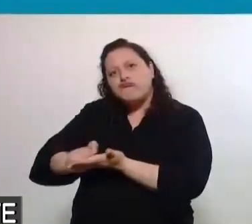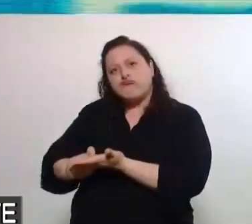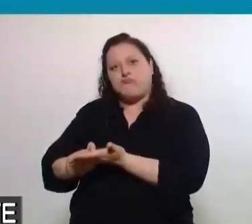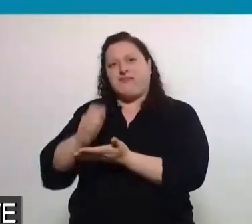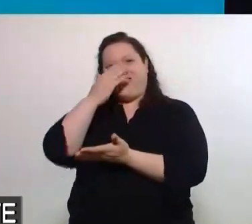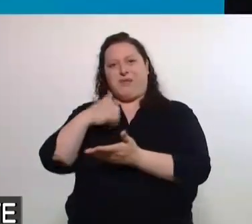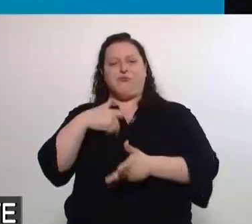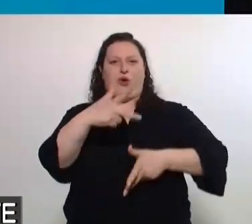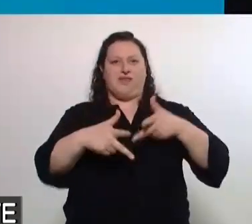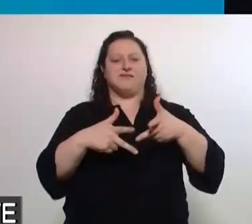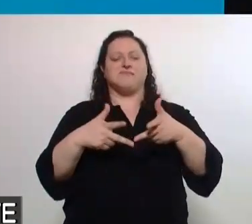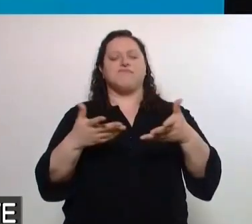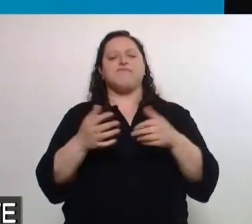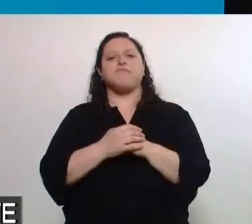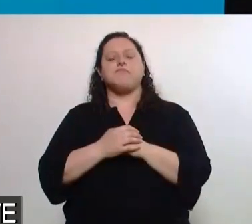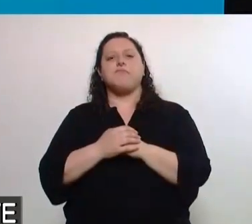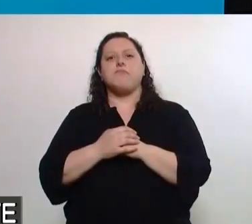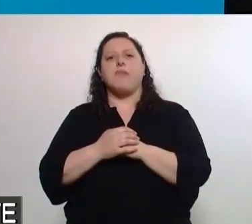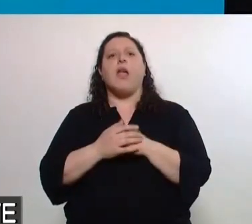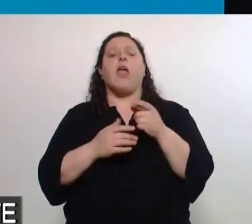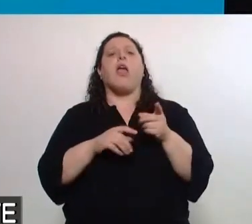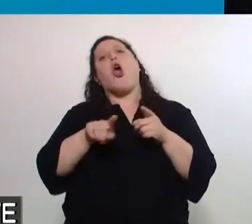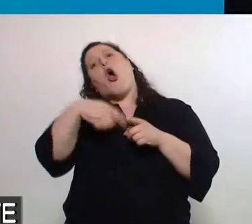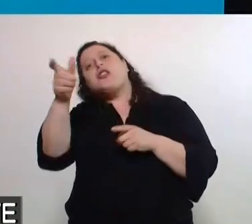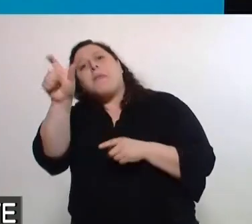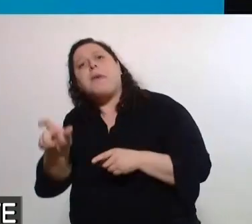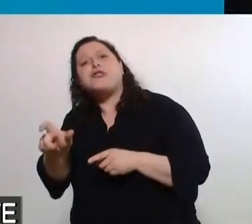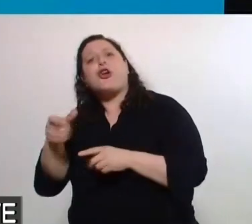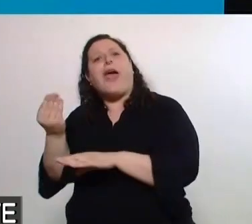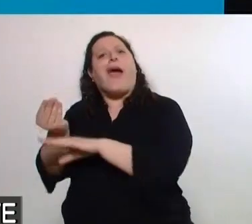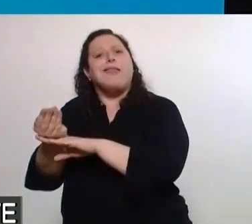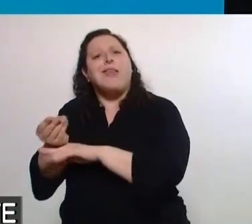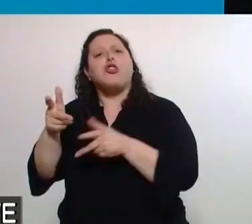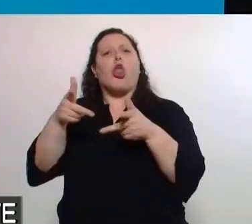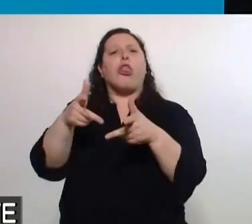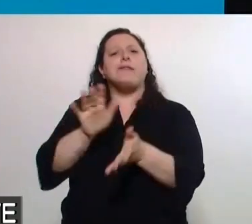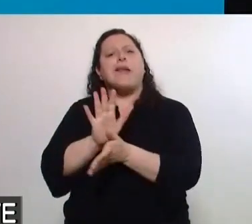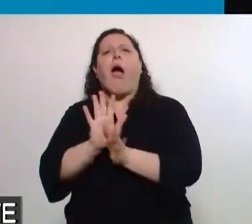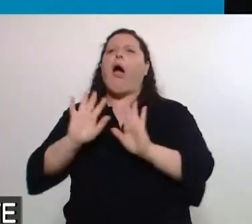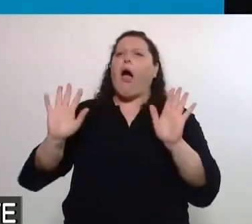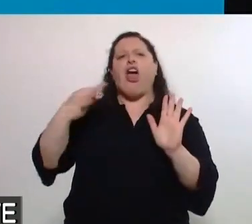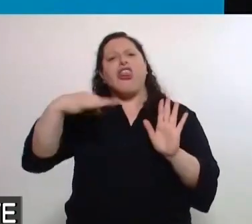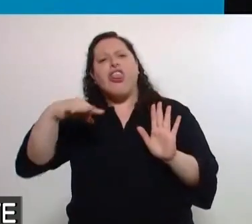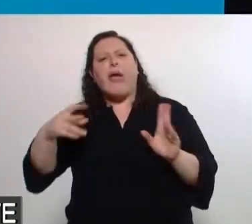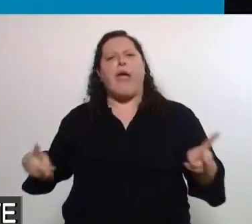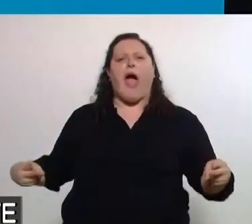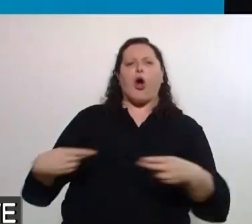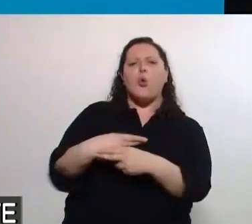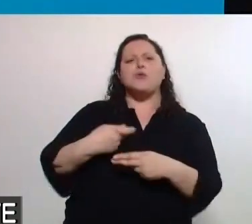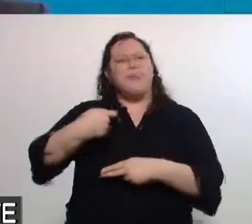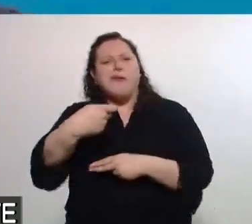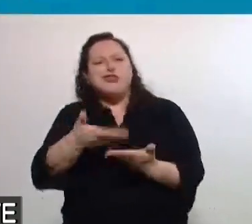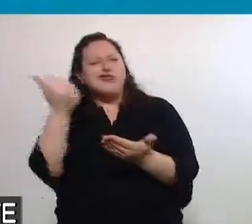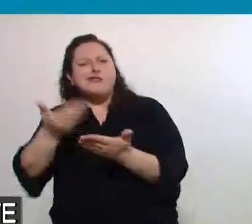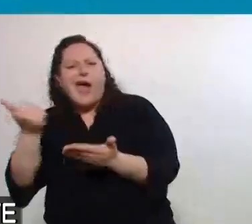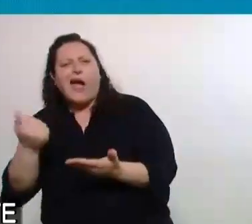otra que plantea que hay que recortar, que hay que ajustar en las pensiones, que en realidad hay que revisar porque se le dieron